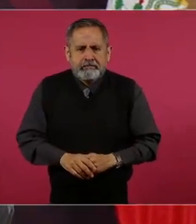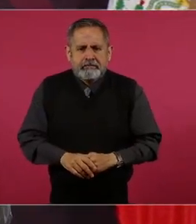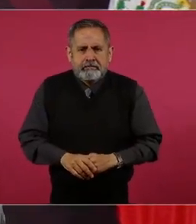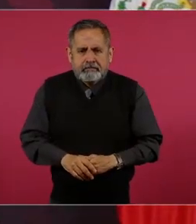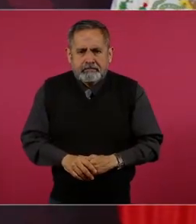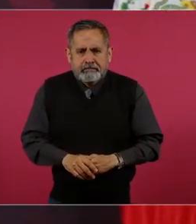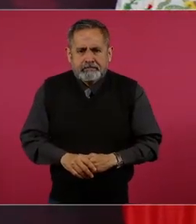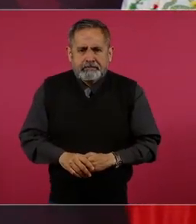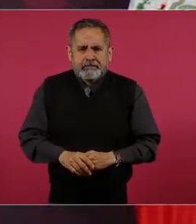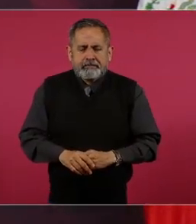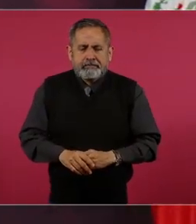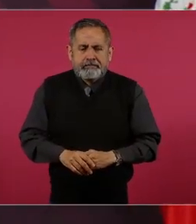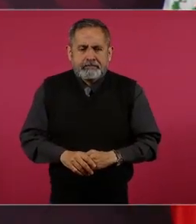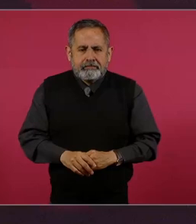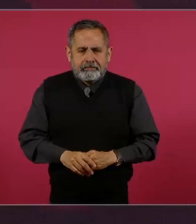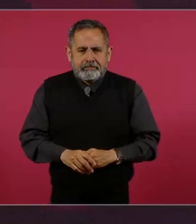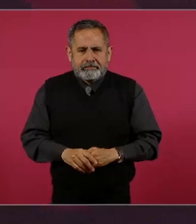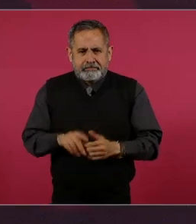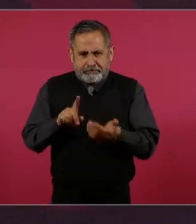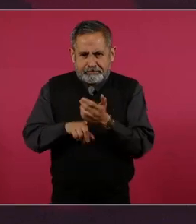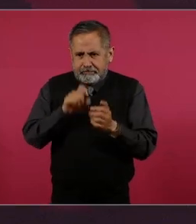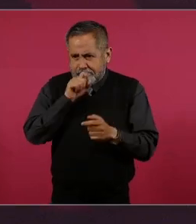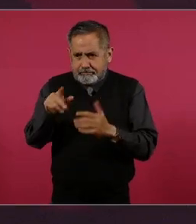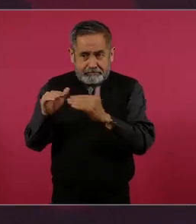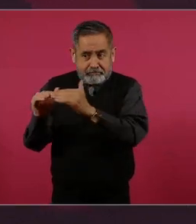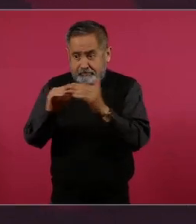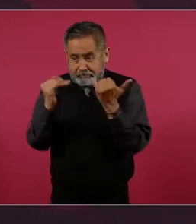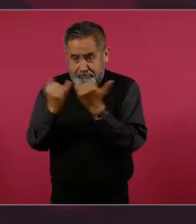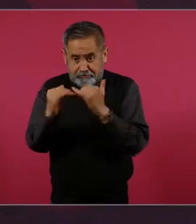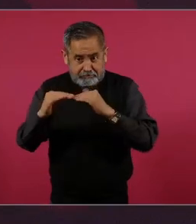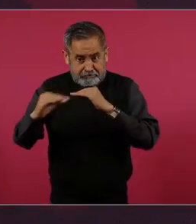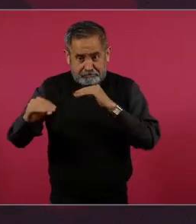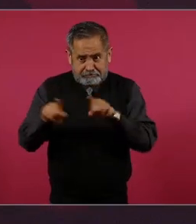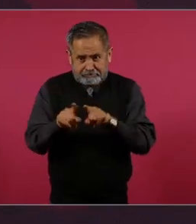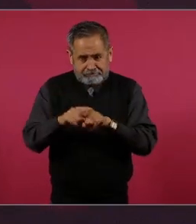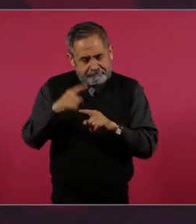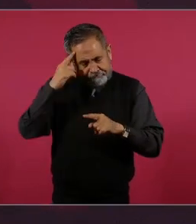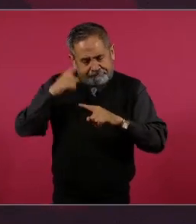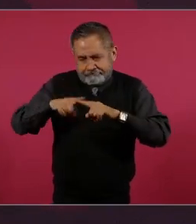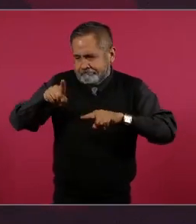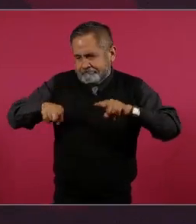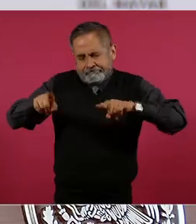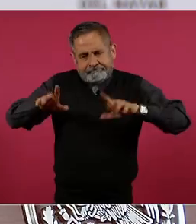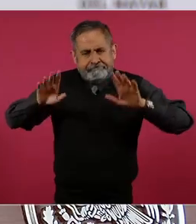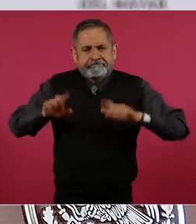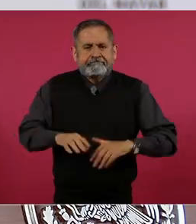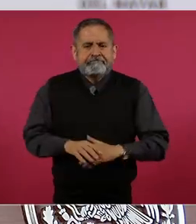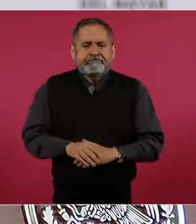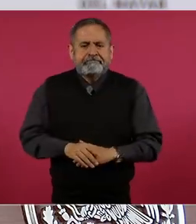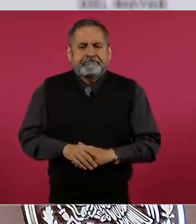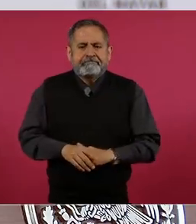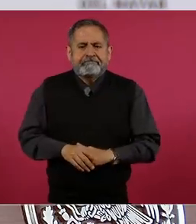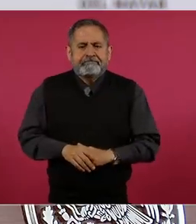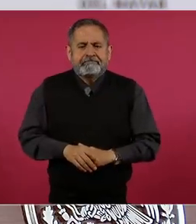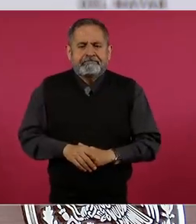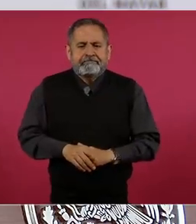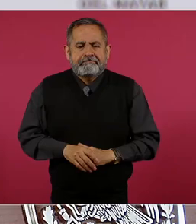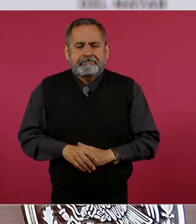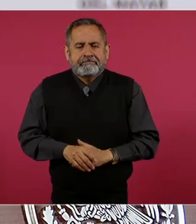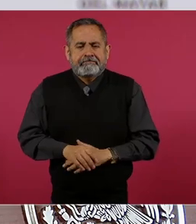eso no hay parejura, porque te